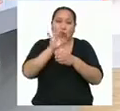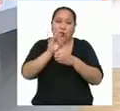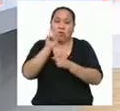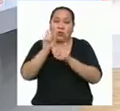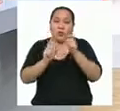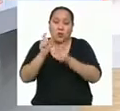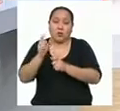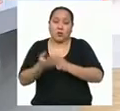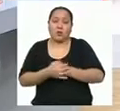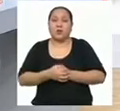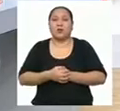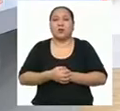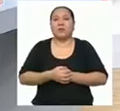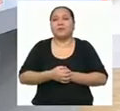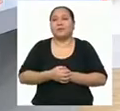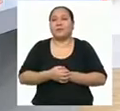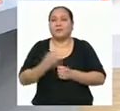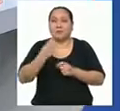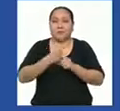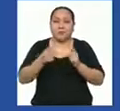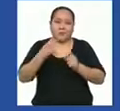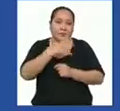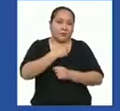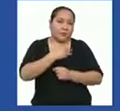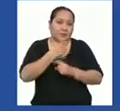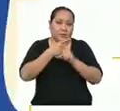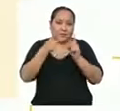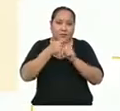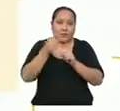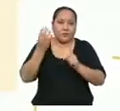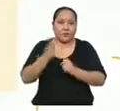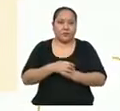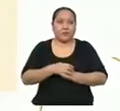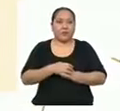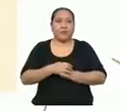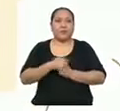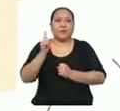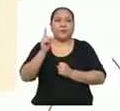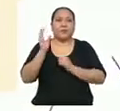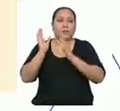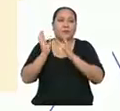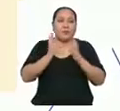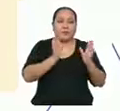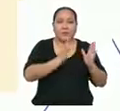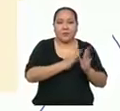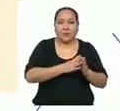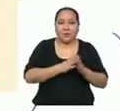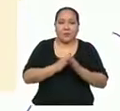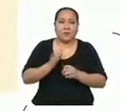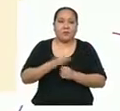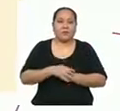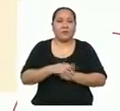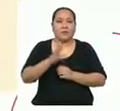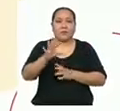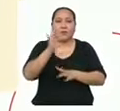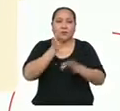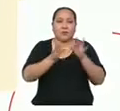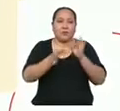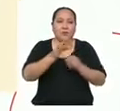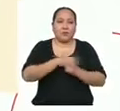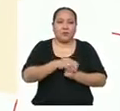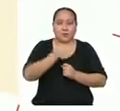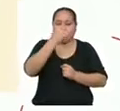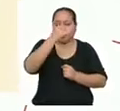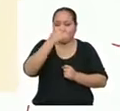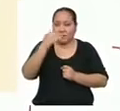48 danzarines, teniendo edades diversas. Tras ordenar las edades, se obtuvo este resultado